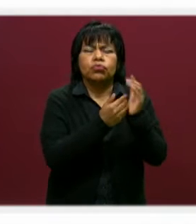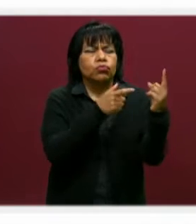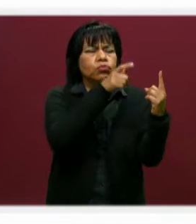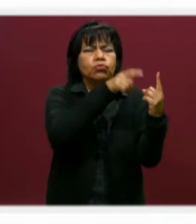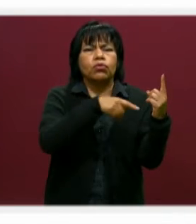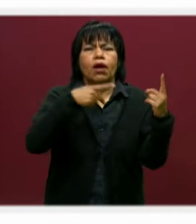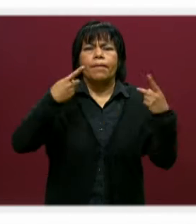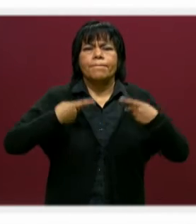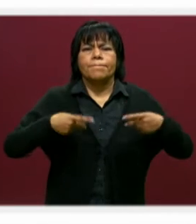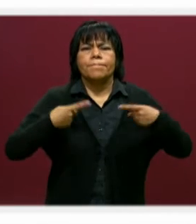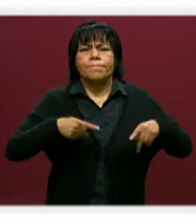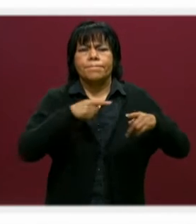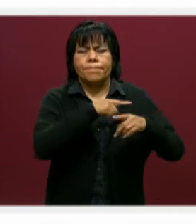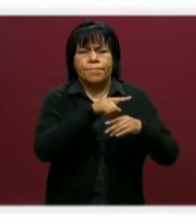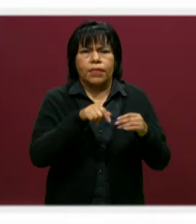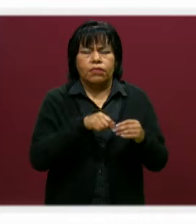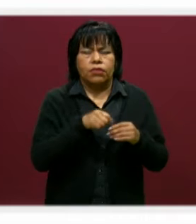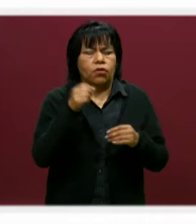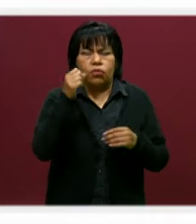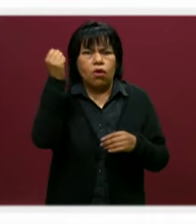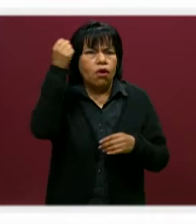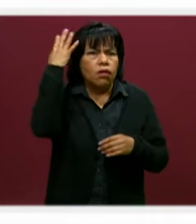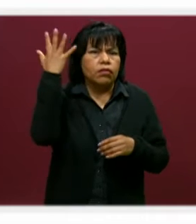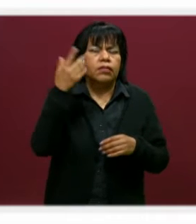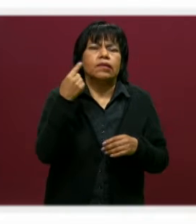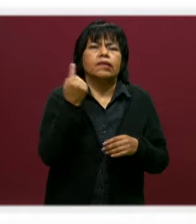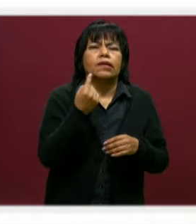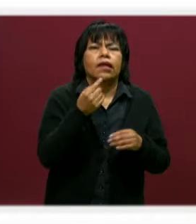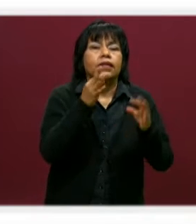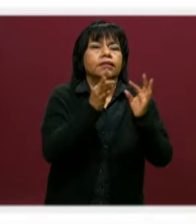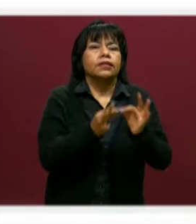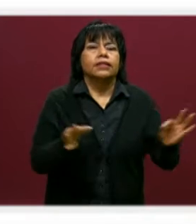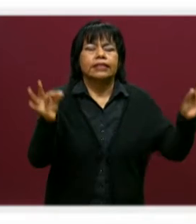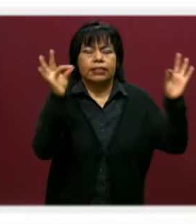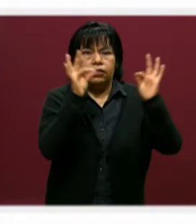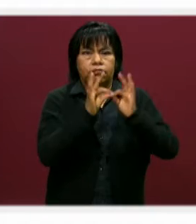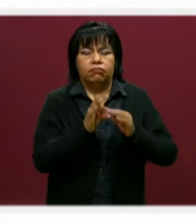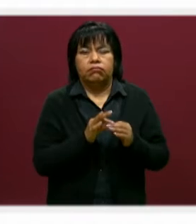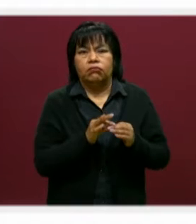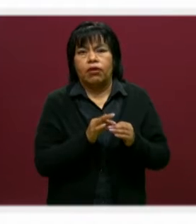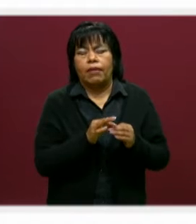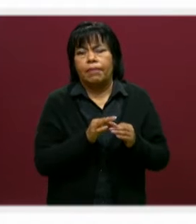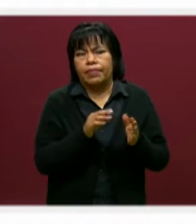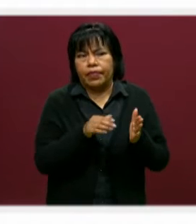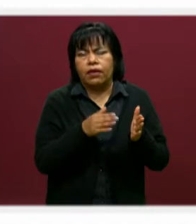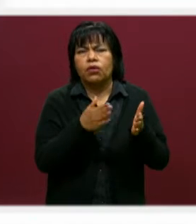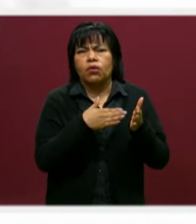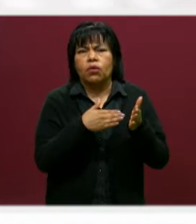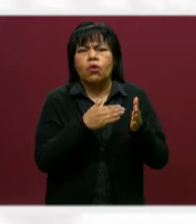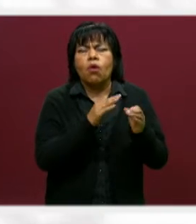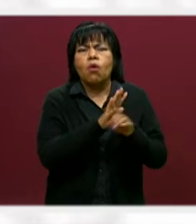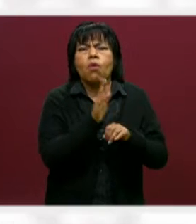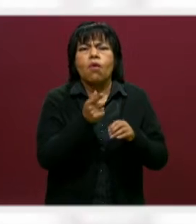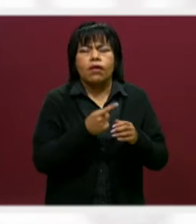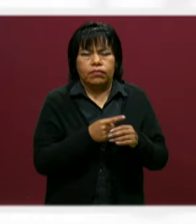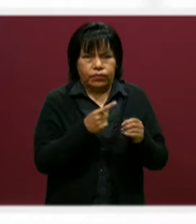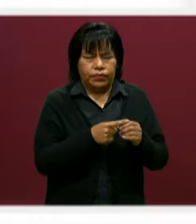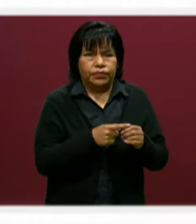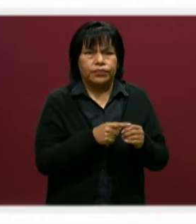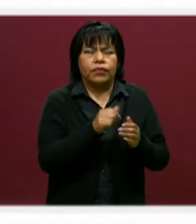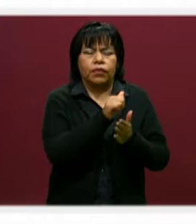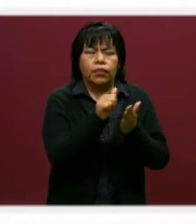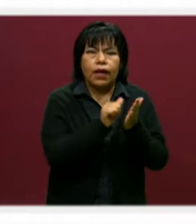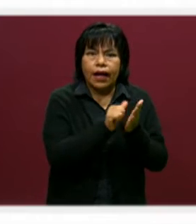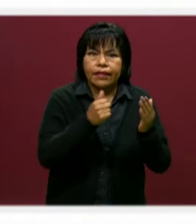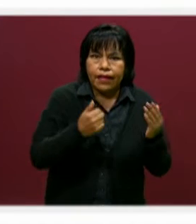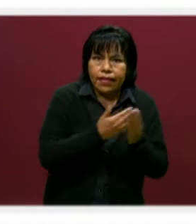no olviden los chicos que lo van a hacer que es indispensable tener a la mano los siguientes datos, lo que es el acta